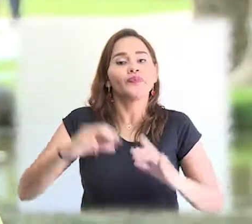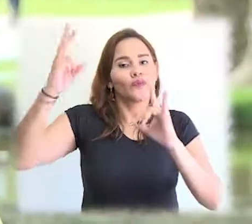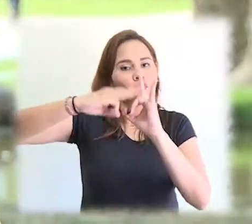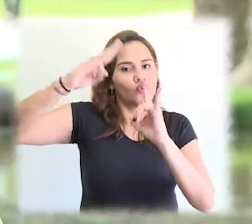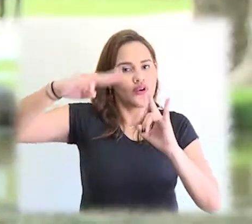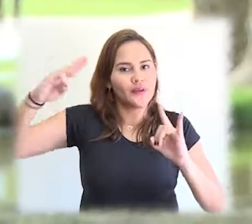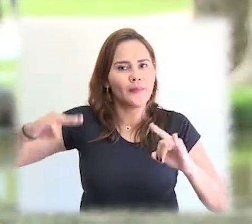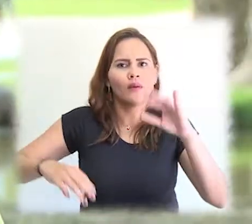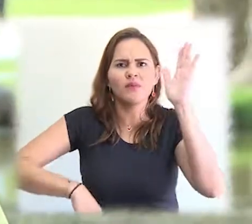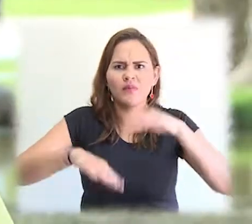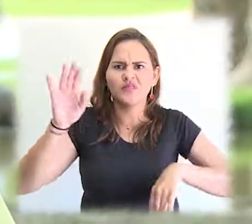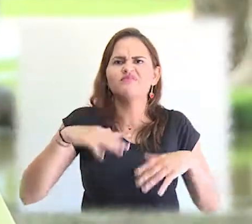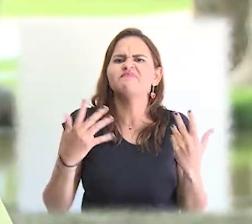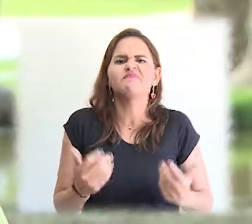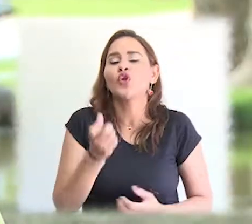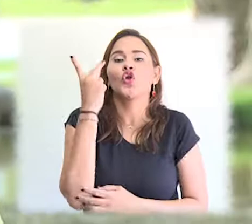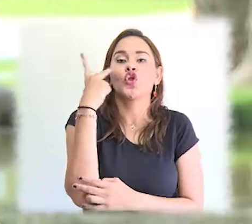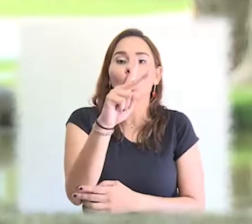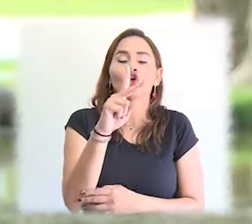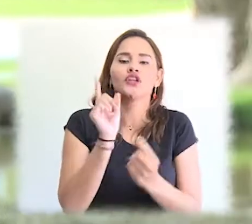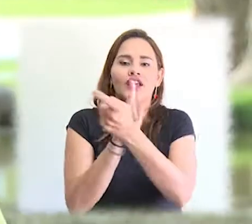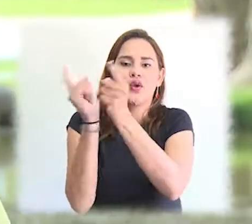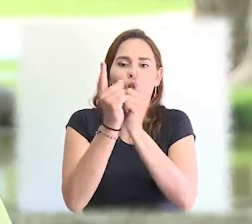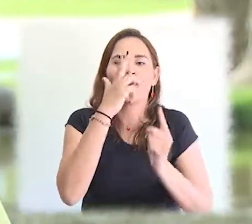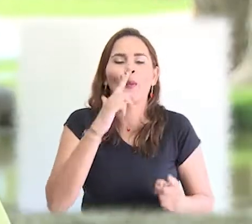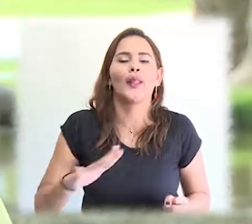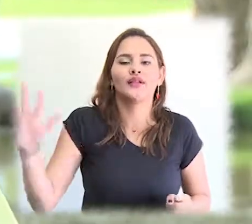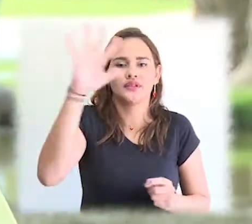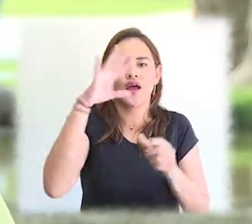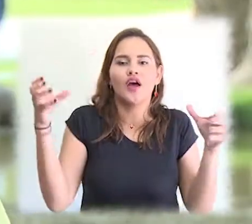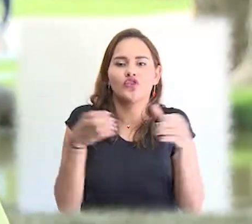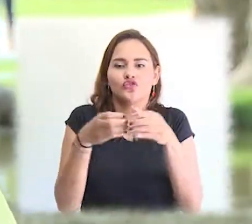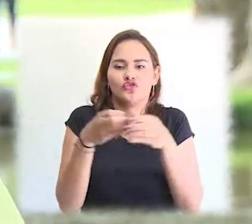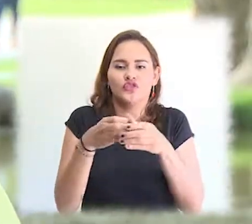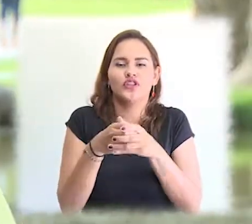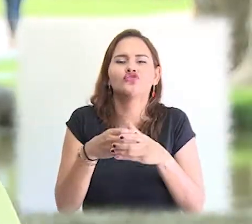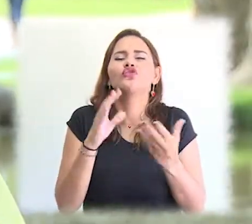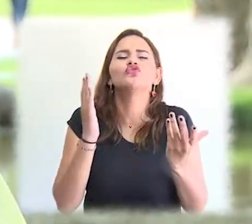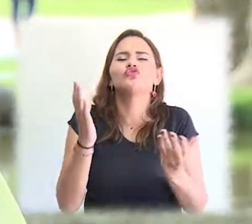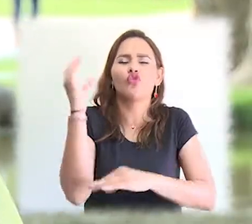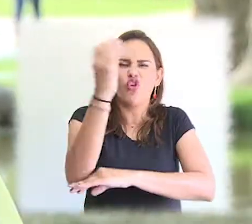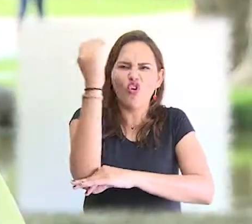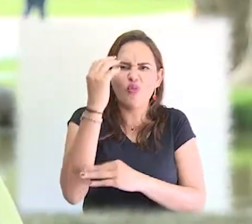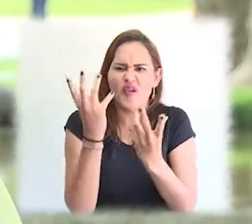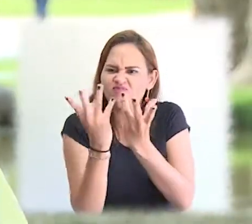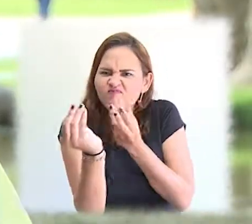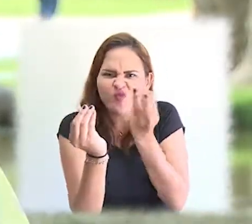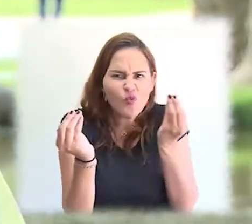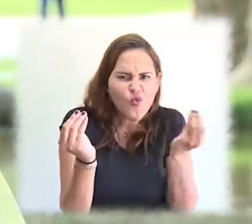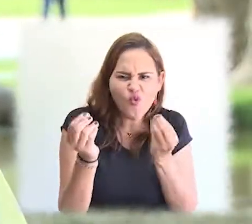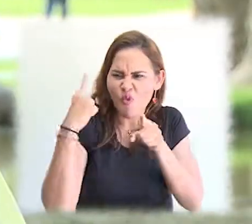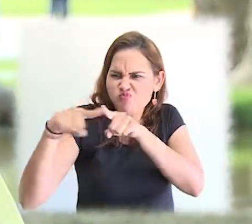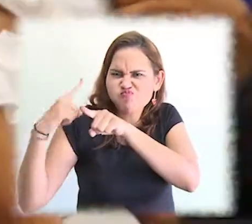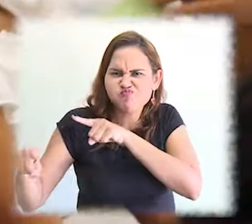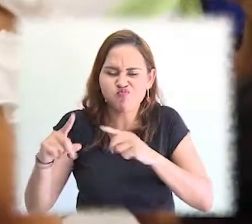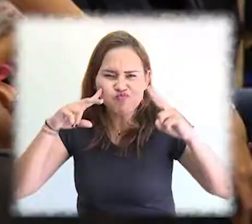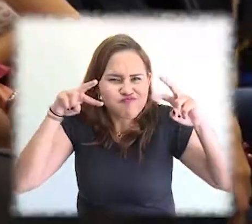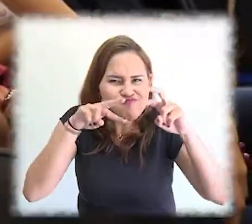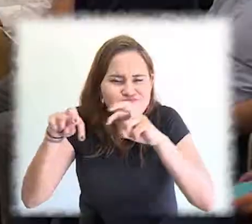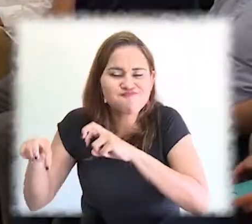En Unimagdalena se desarrolló el decimosegundo encuentro nacional de la Asociación Colombiana de Estudios Urbanos y Regionales